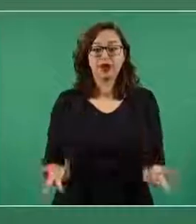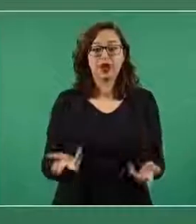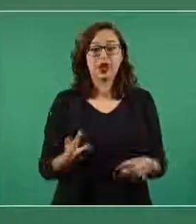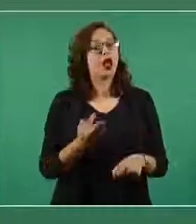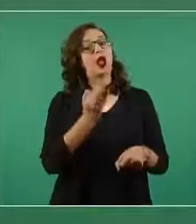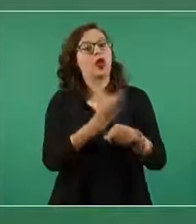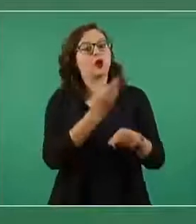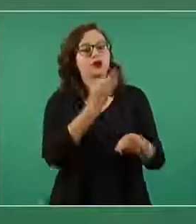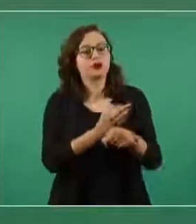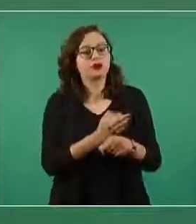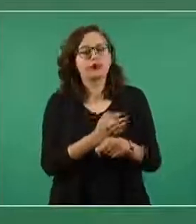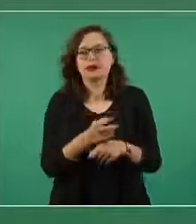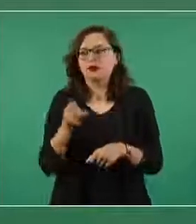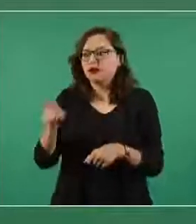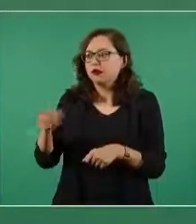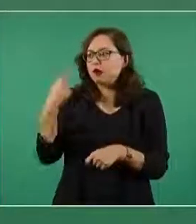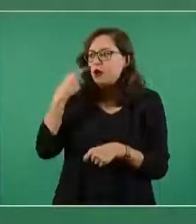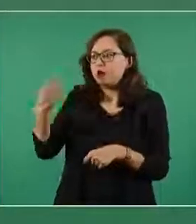los sueldos de los